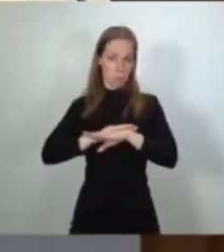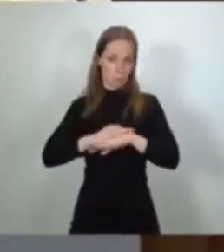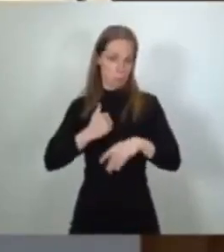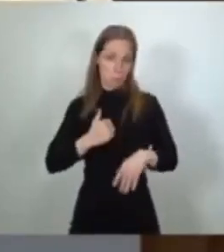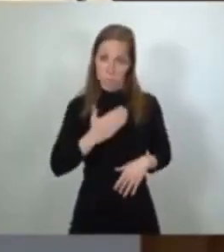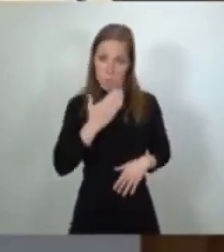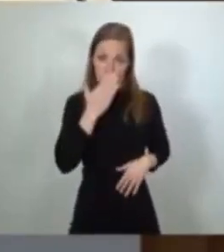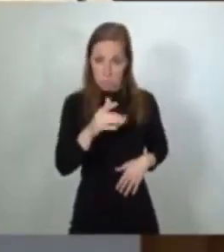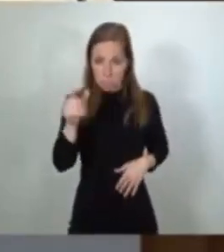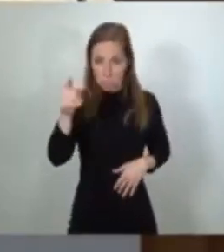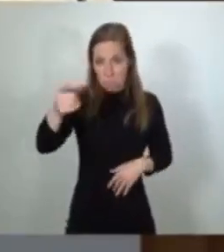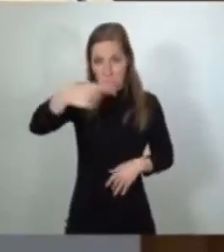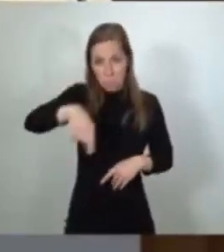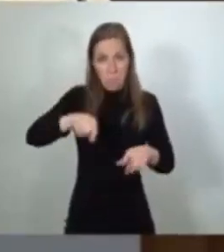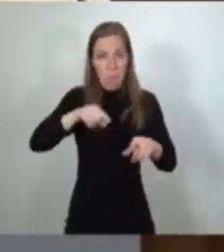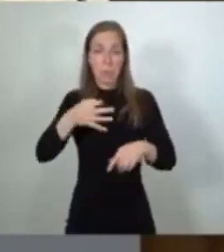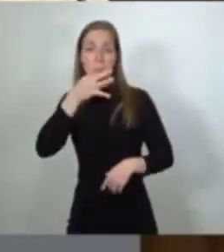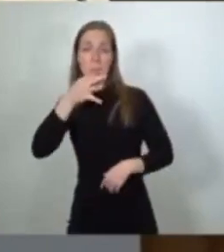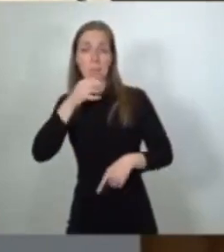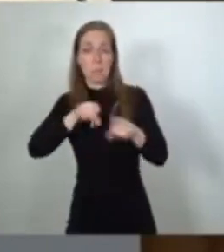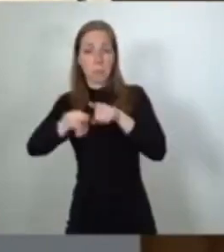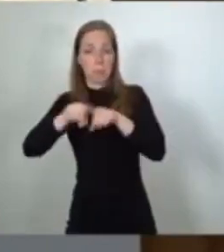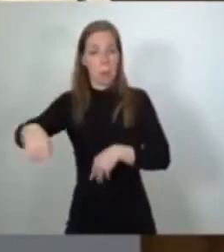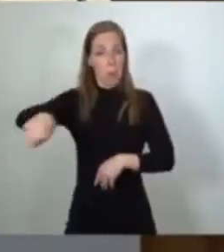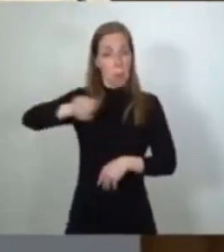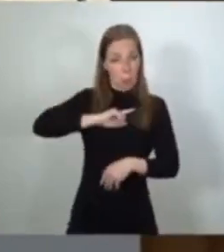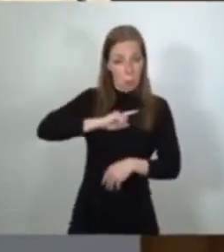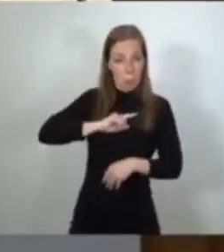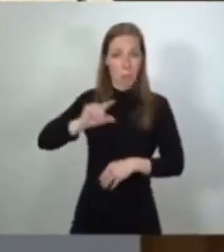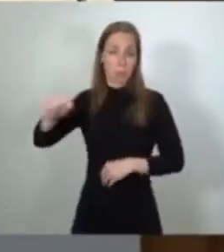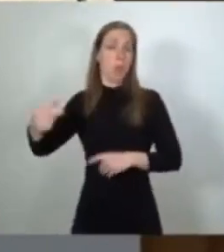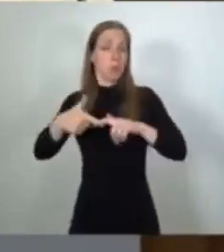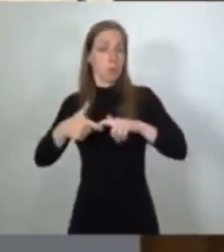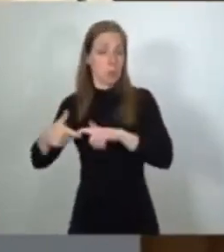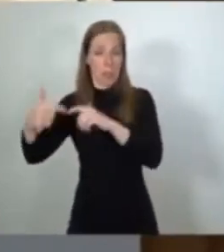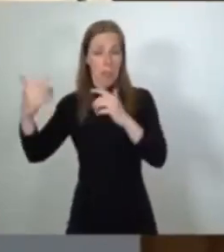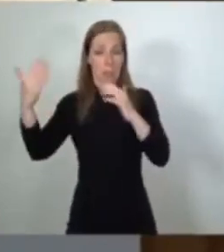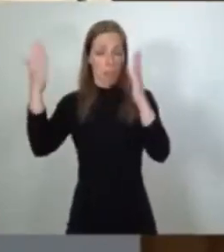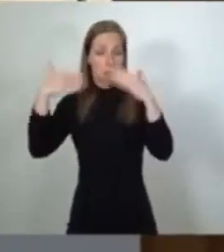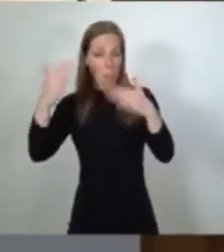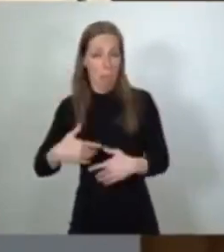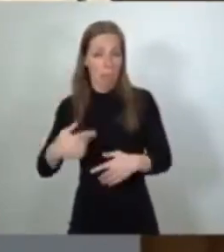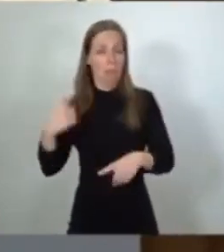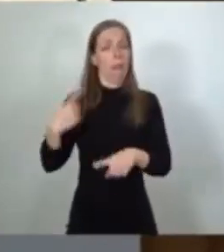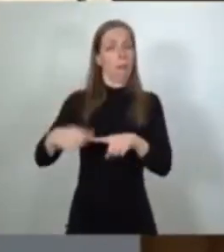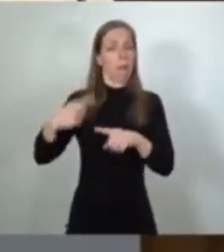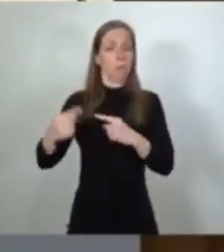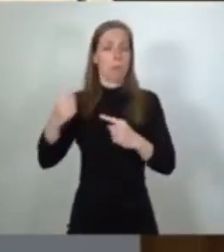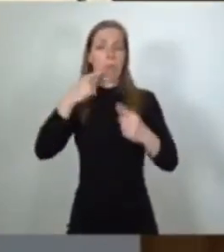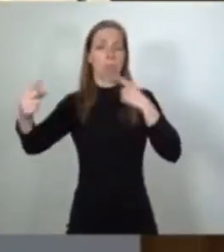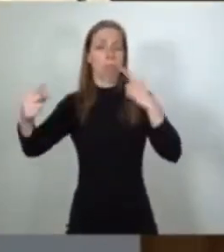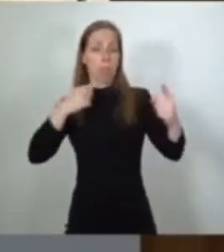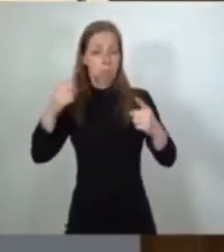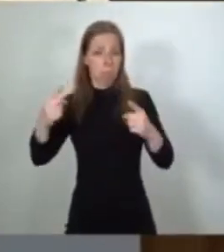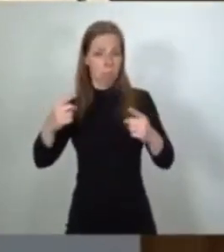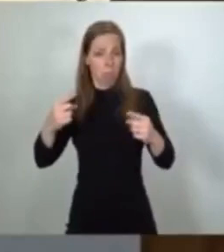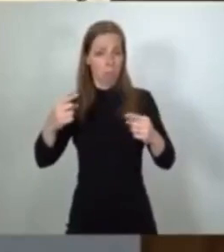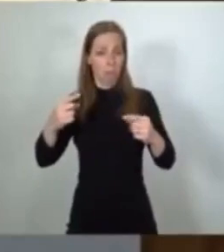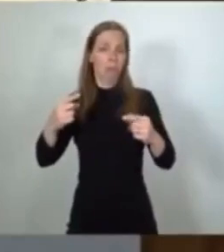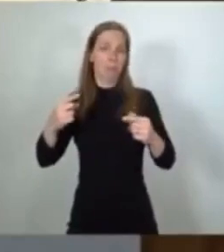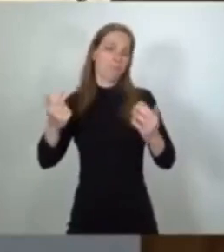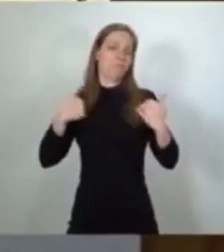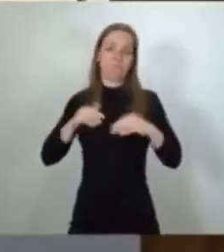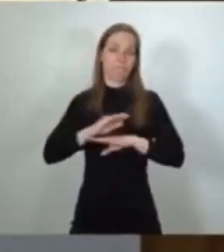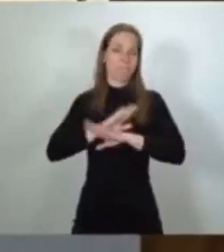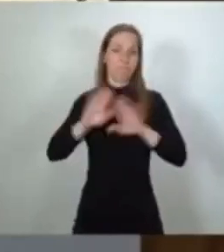ante los desabruptos, la retórica reaccionaria, la insolidaridad y la apología de tiempos peores, nos ha bastado